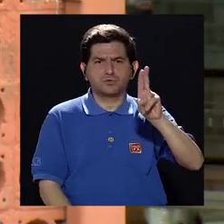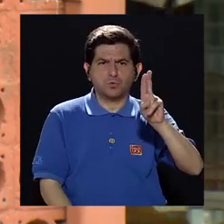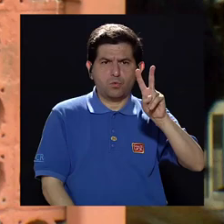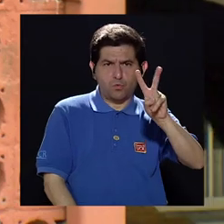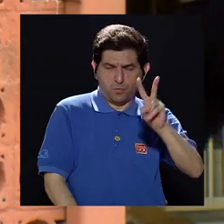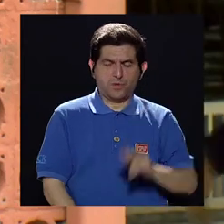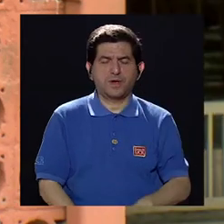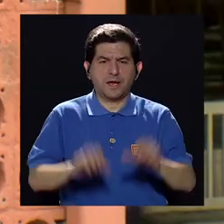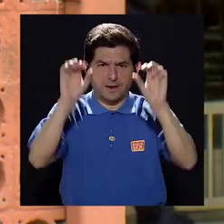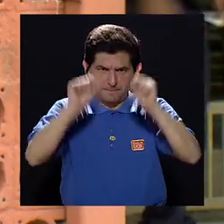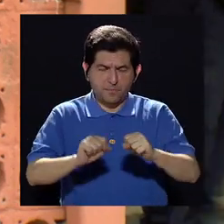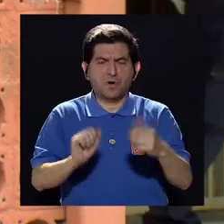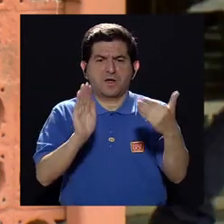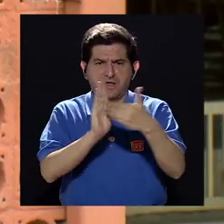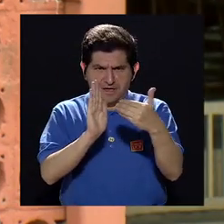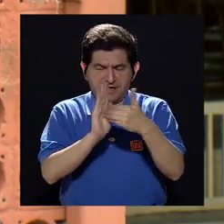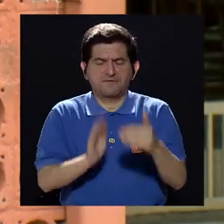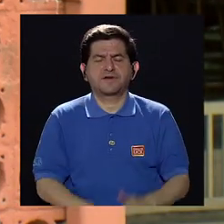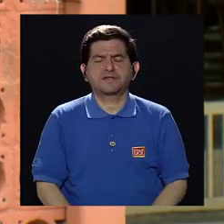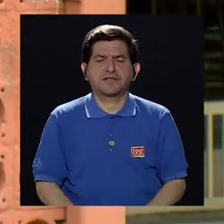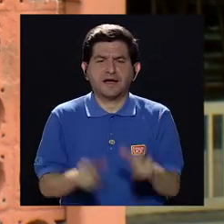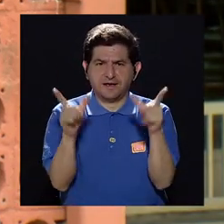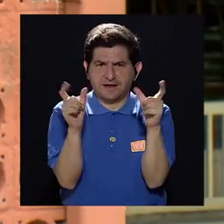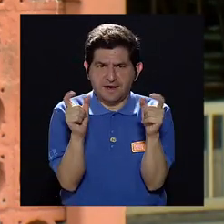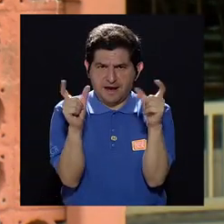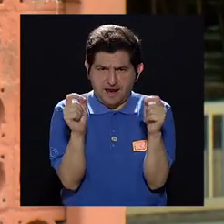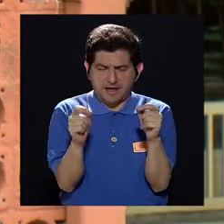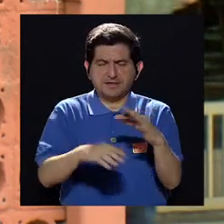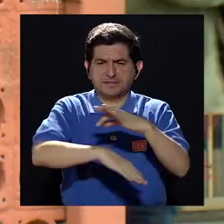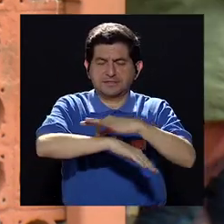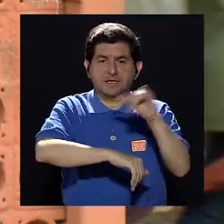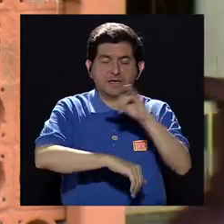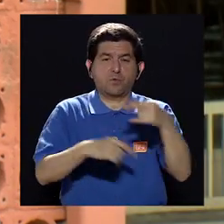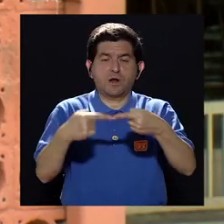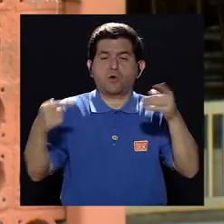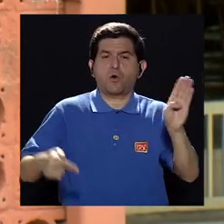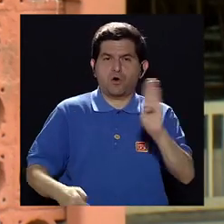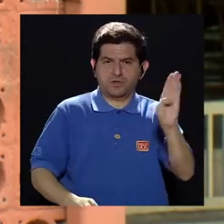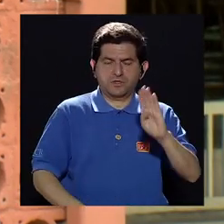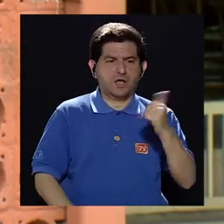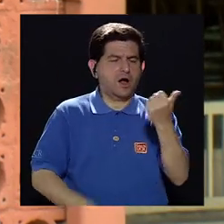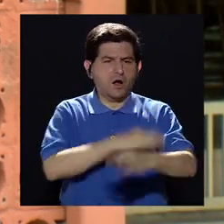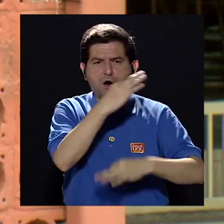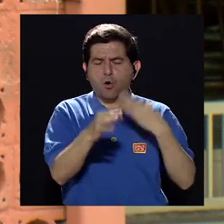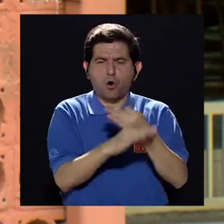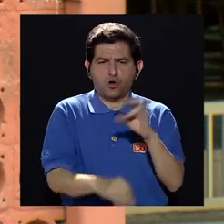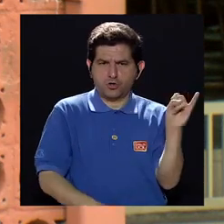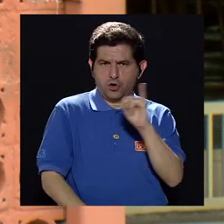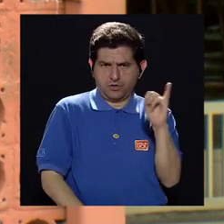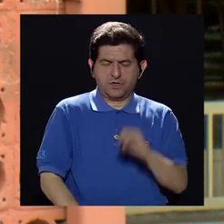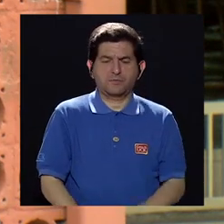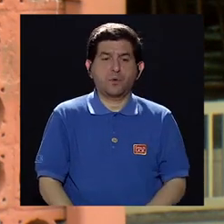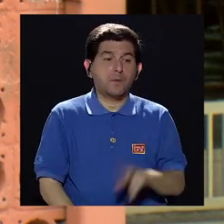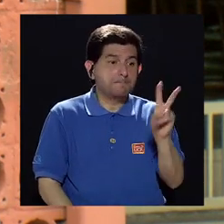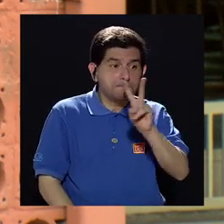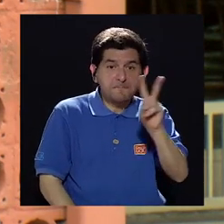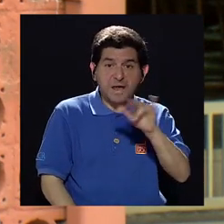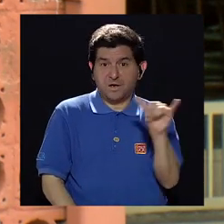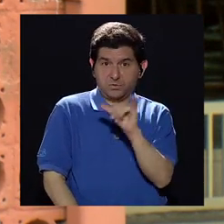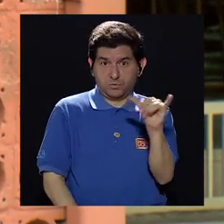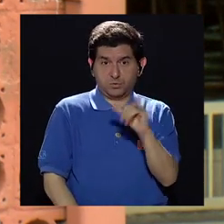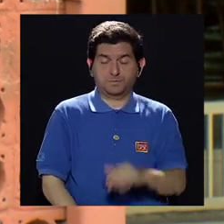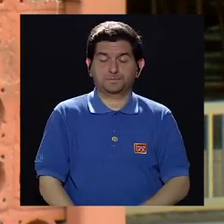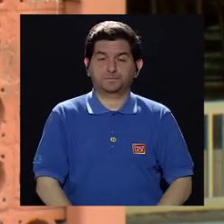como decías puede ocasionar cáncer de piel, sino que también contra bacterias, contra otro tipo de infecciones, por ejemplo virus